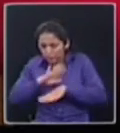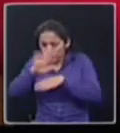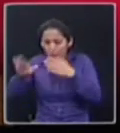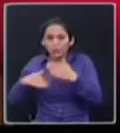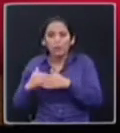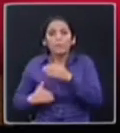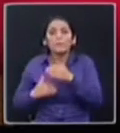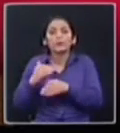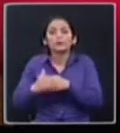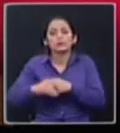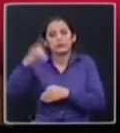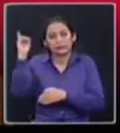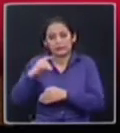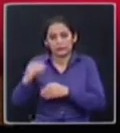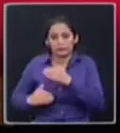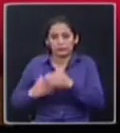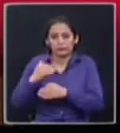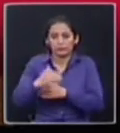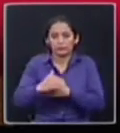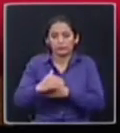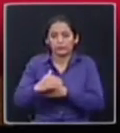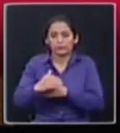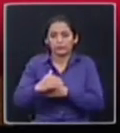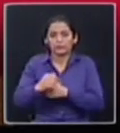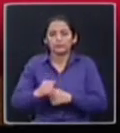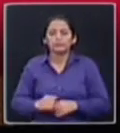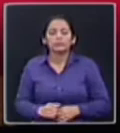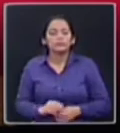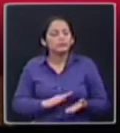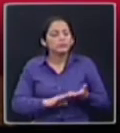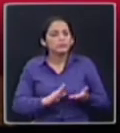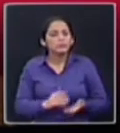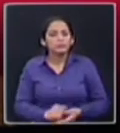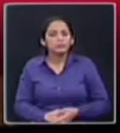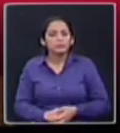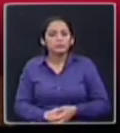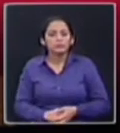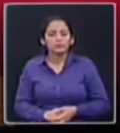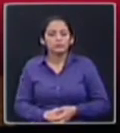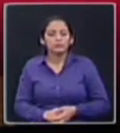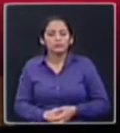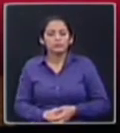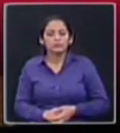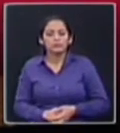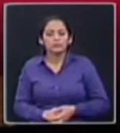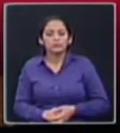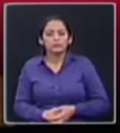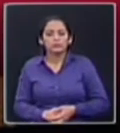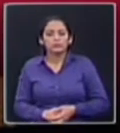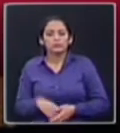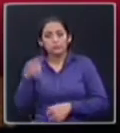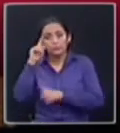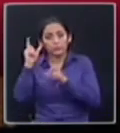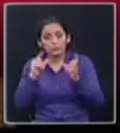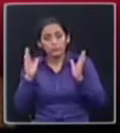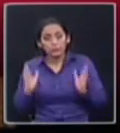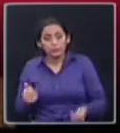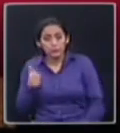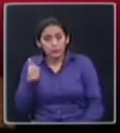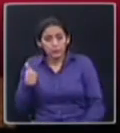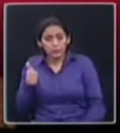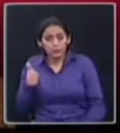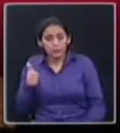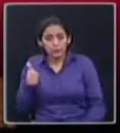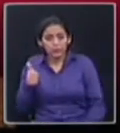proceso. ¿Y se actuó bien con el fiscal anterior o no? Discúlpeme. ¿Se actuó bien con el fiscal? Yo creo que,